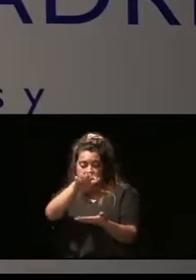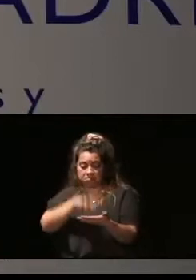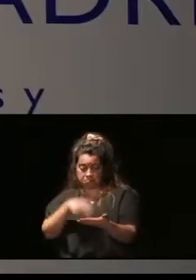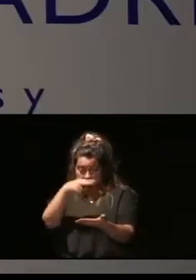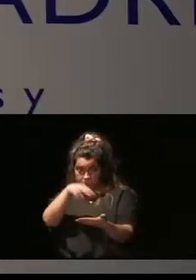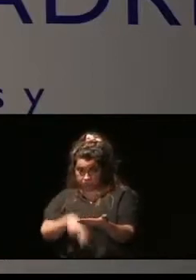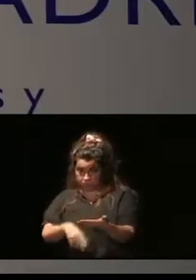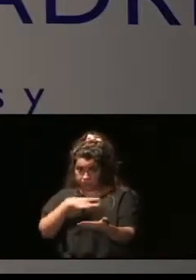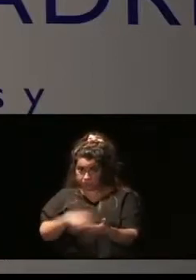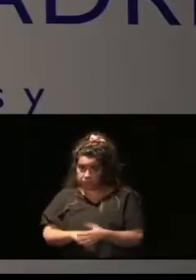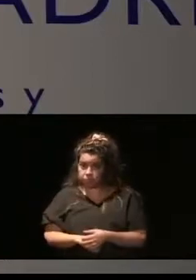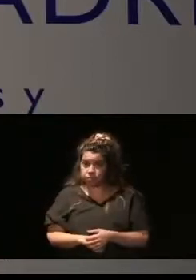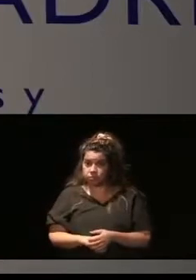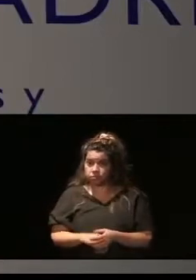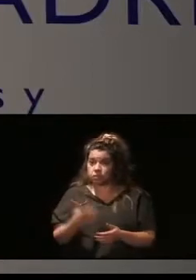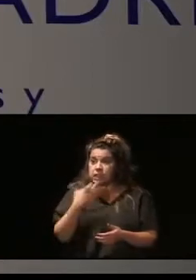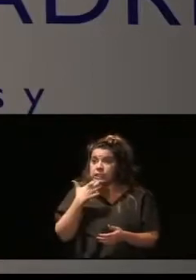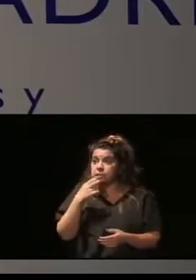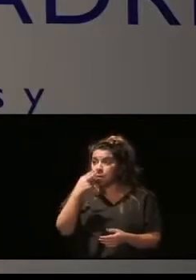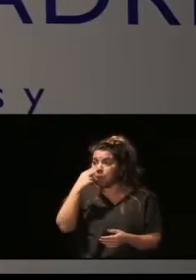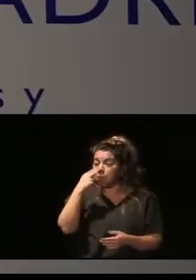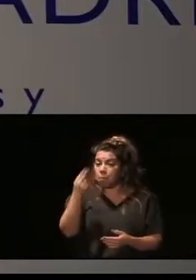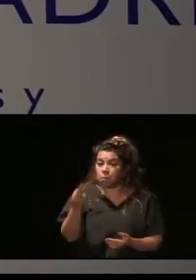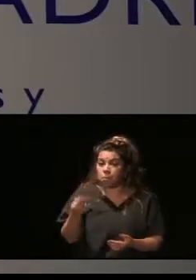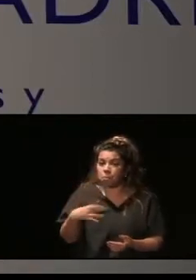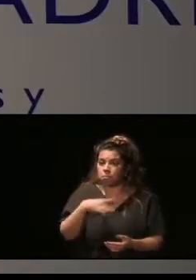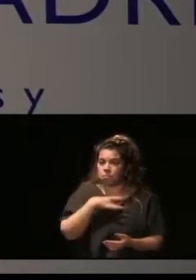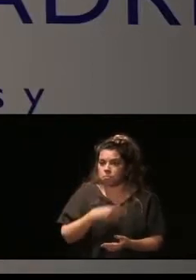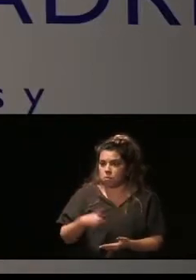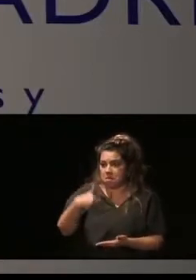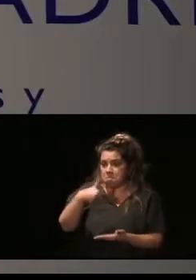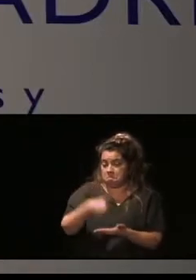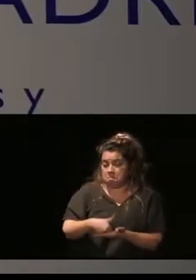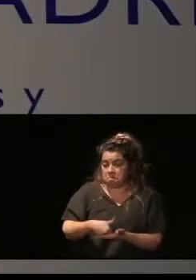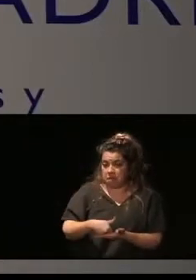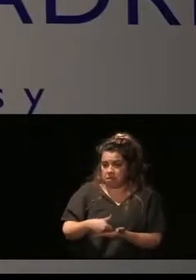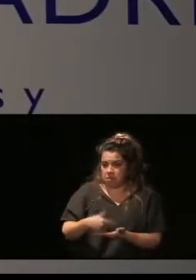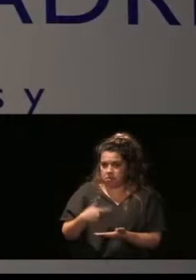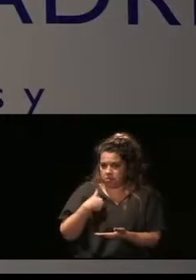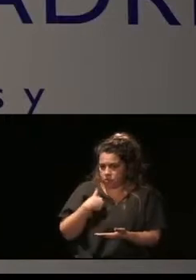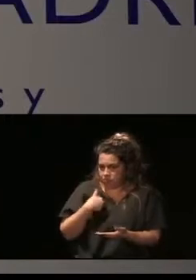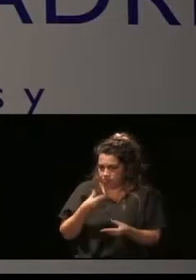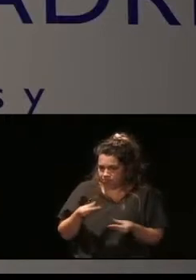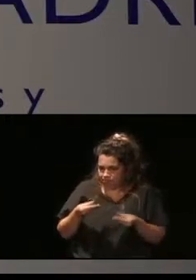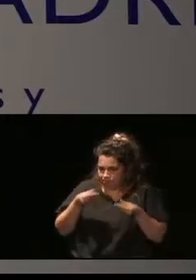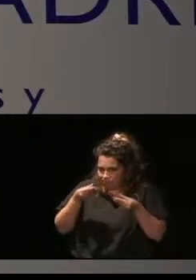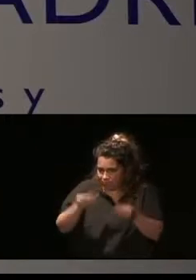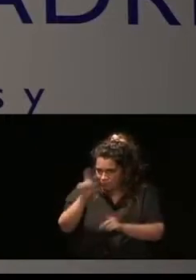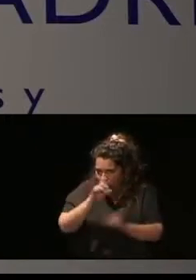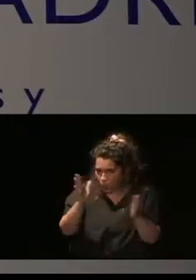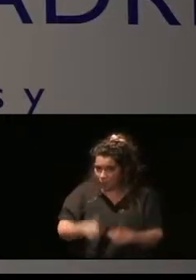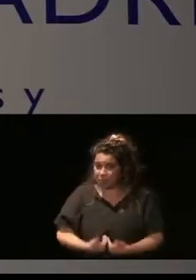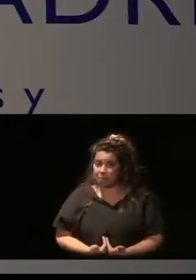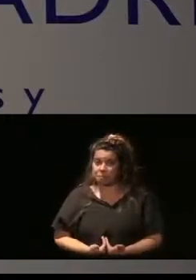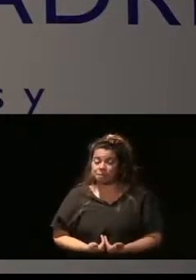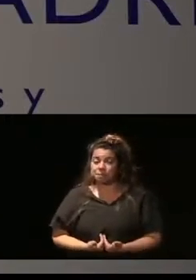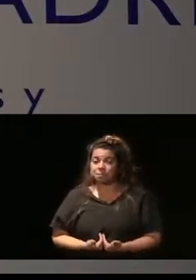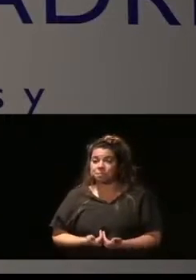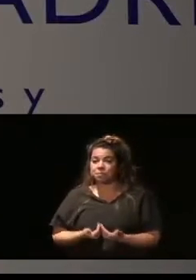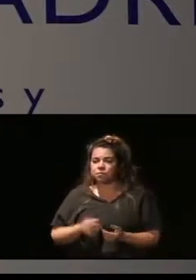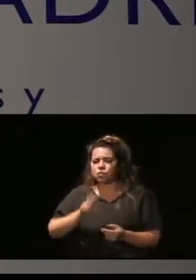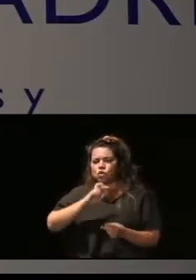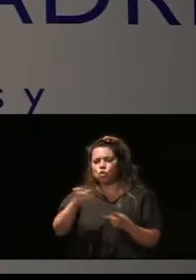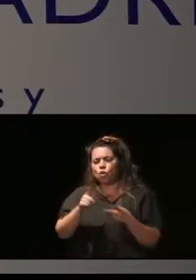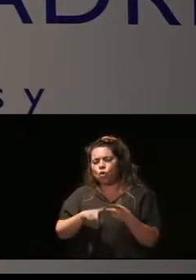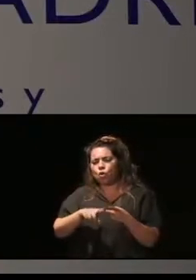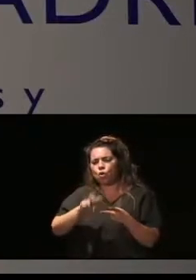ejemplares, así que, bueno, si están interesados me los pueden pedir, que yo muy amablemente se los daré. Otra de las